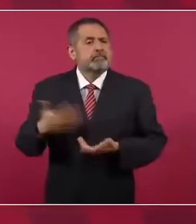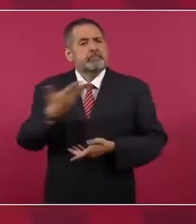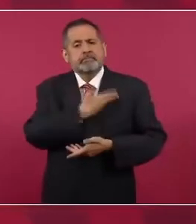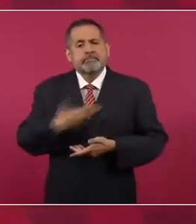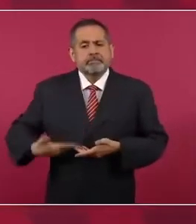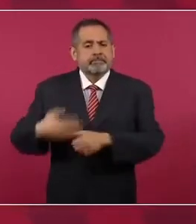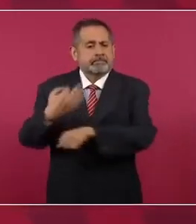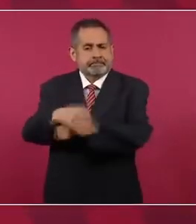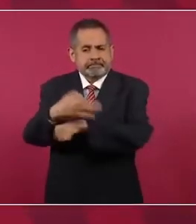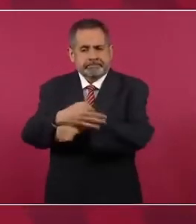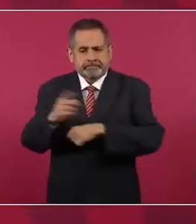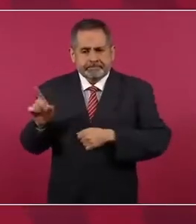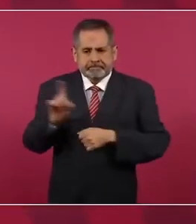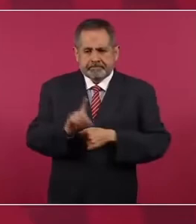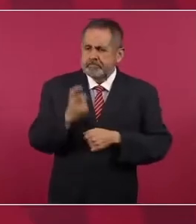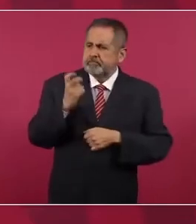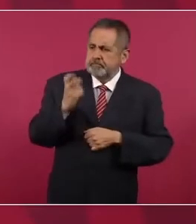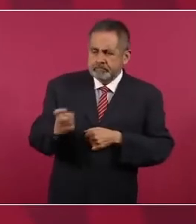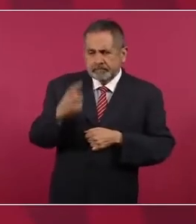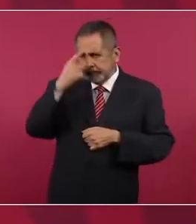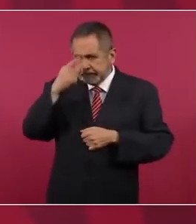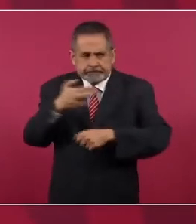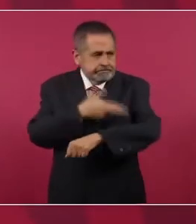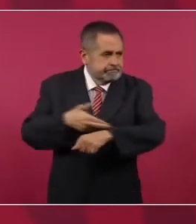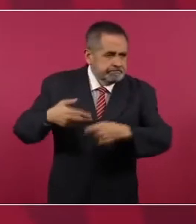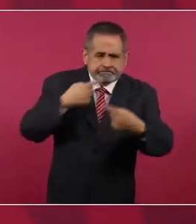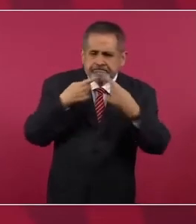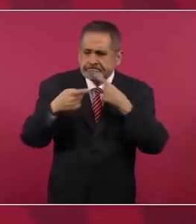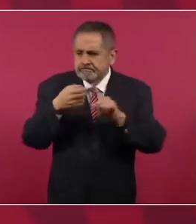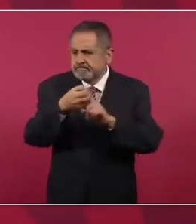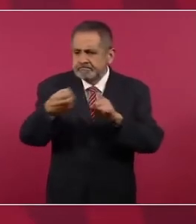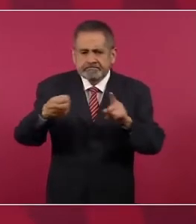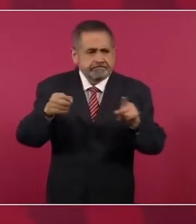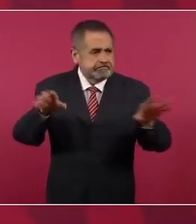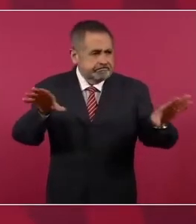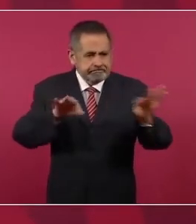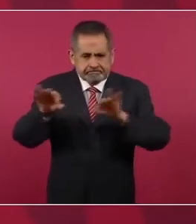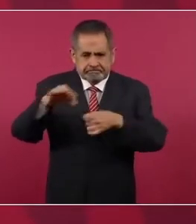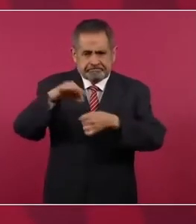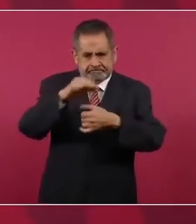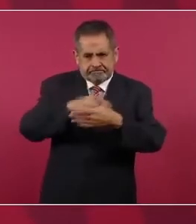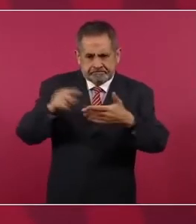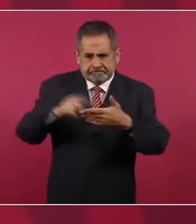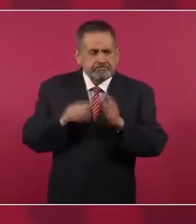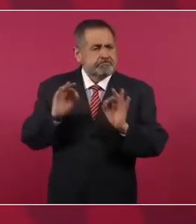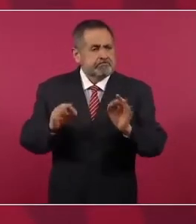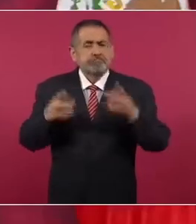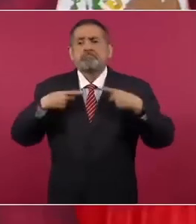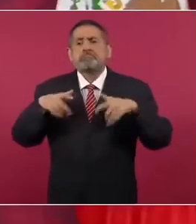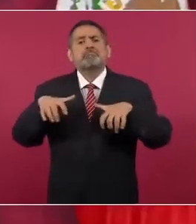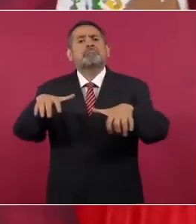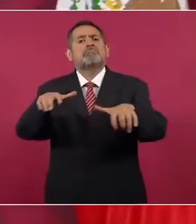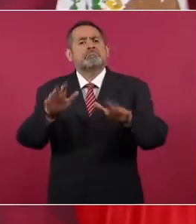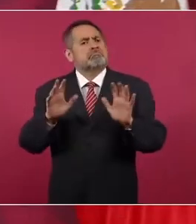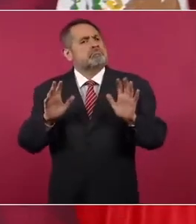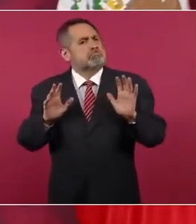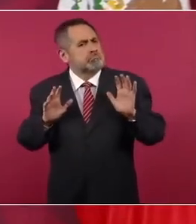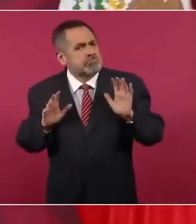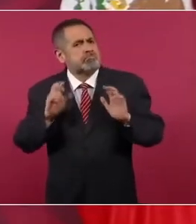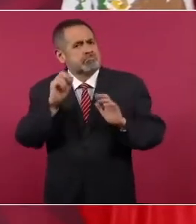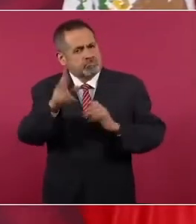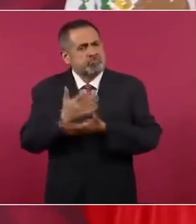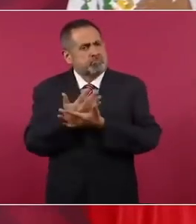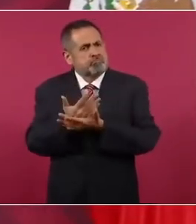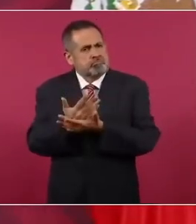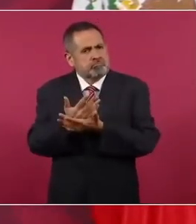con ese propósito. Y yo estoy seguro que de esa manera la gente va a